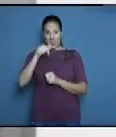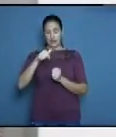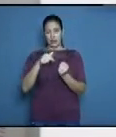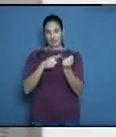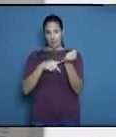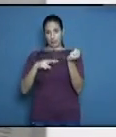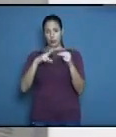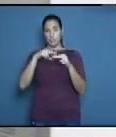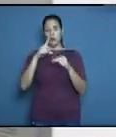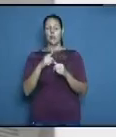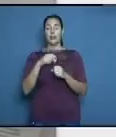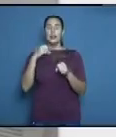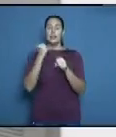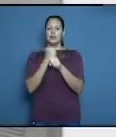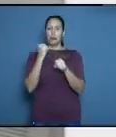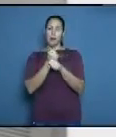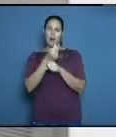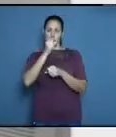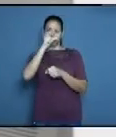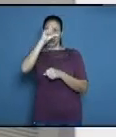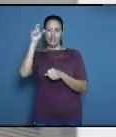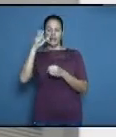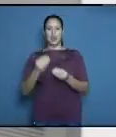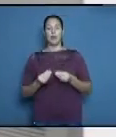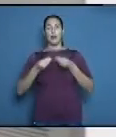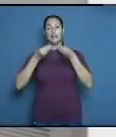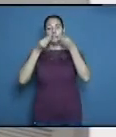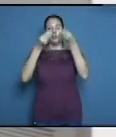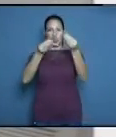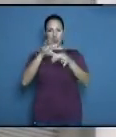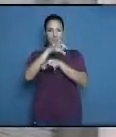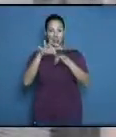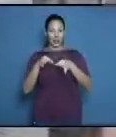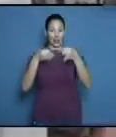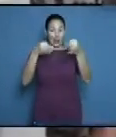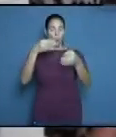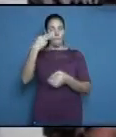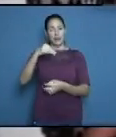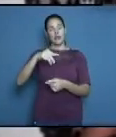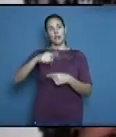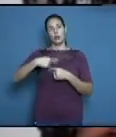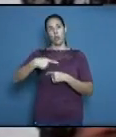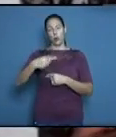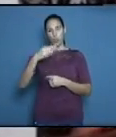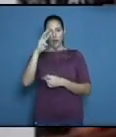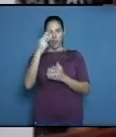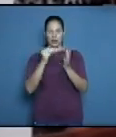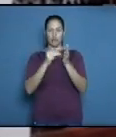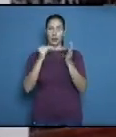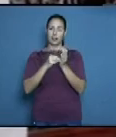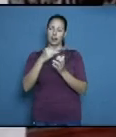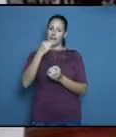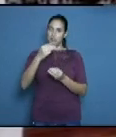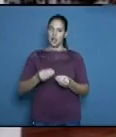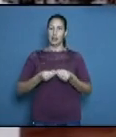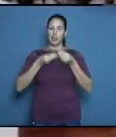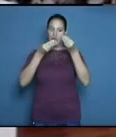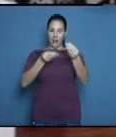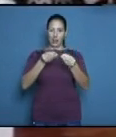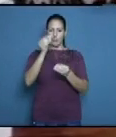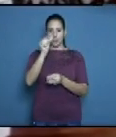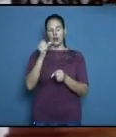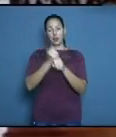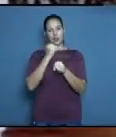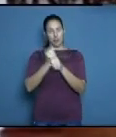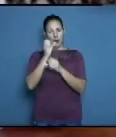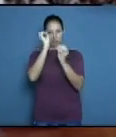trabajadores del laboratorio holguinero de forma gratuita para contribuir en su alimentación. Los trabajadores no estatales